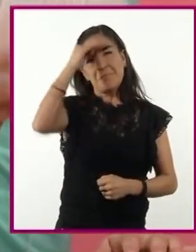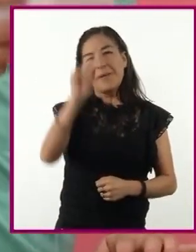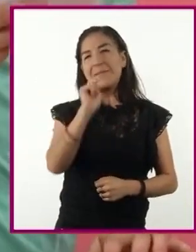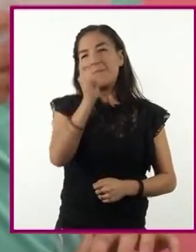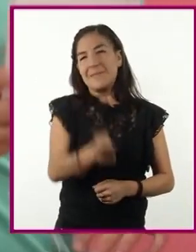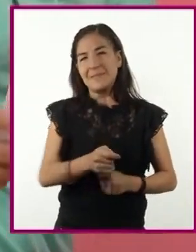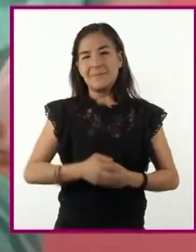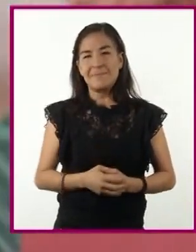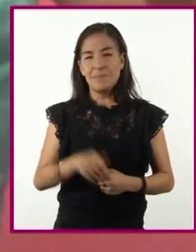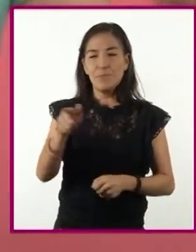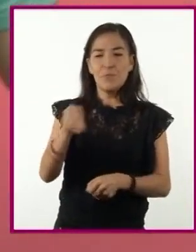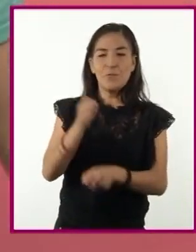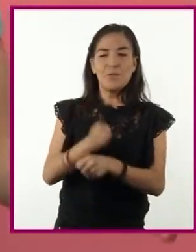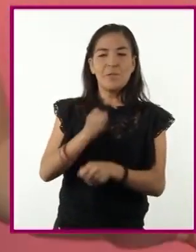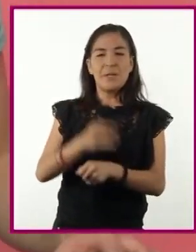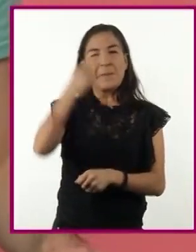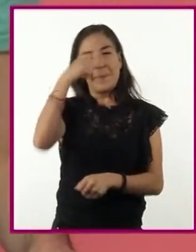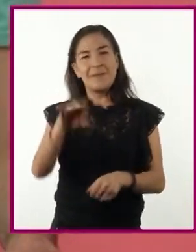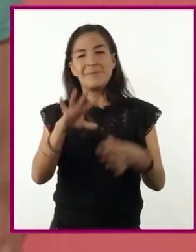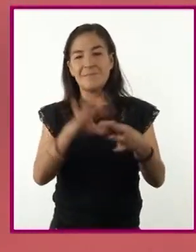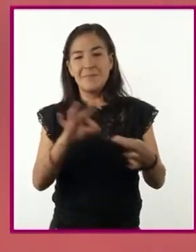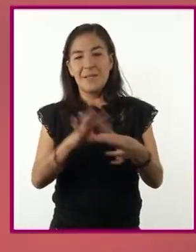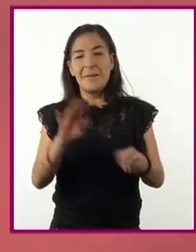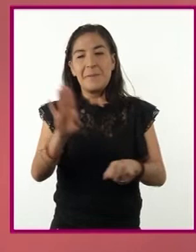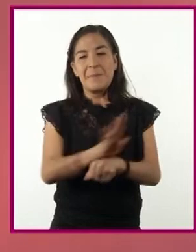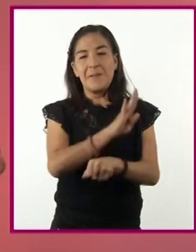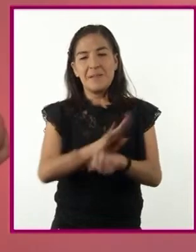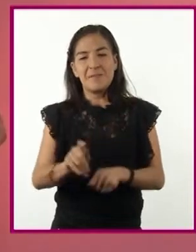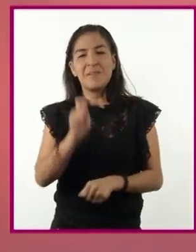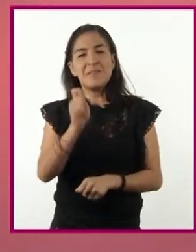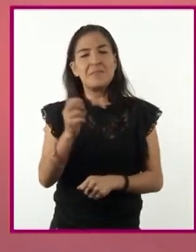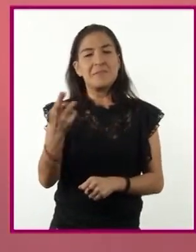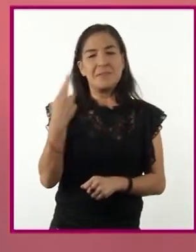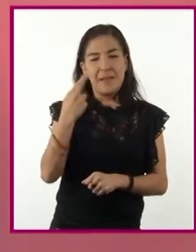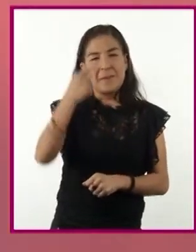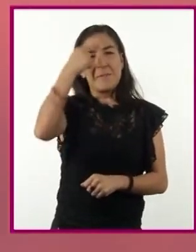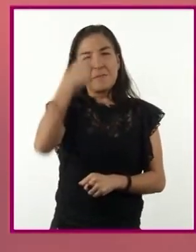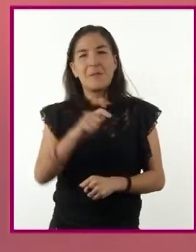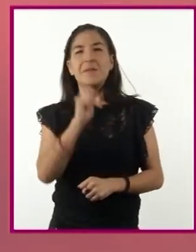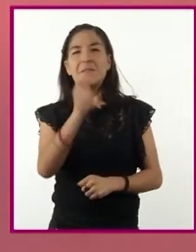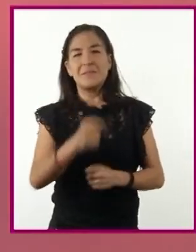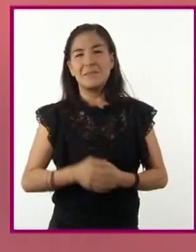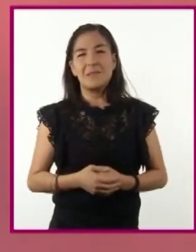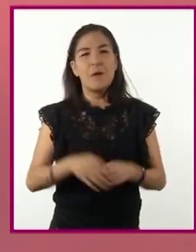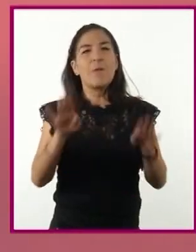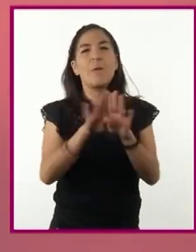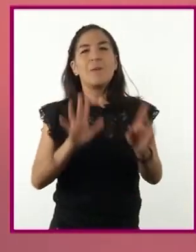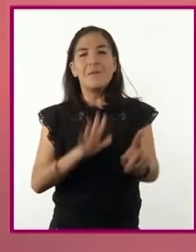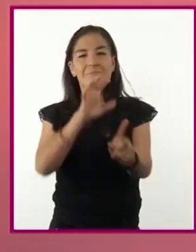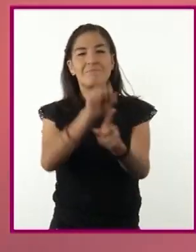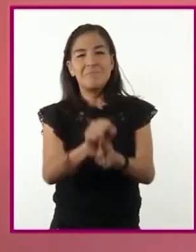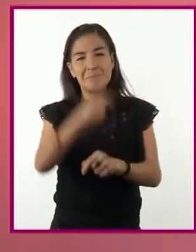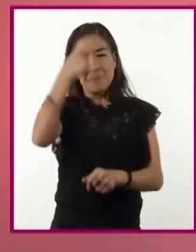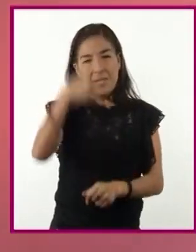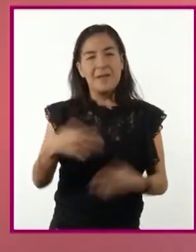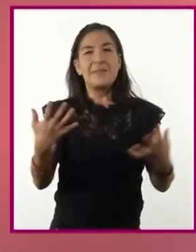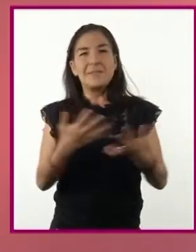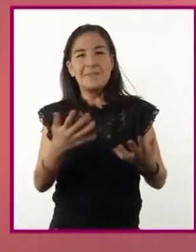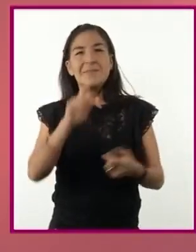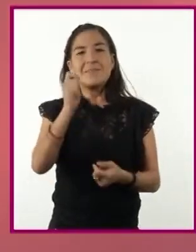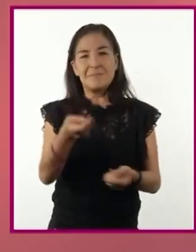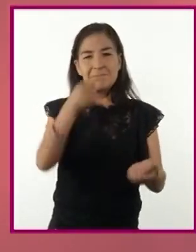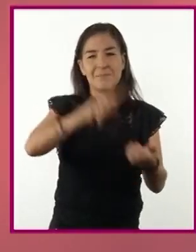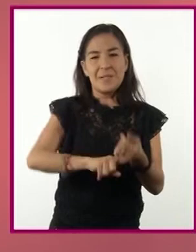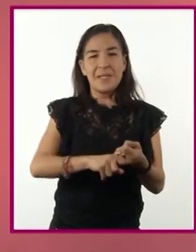suma beneficios a la radio es el hecho de alcanzar coberturas hasta los más